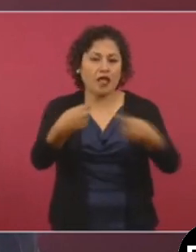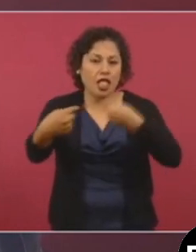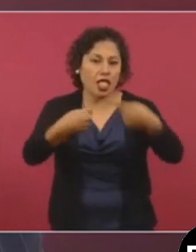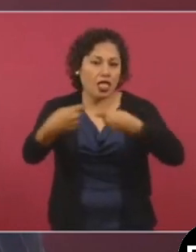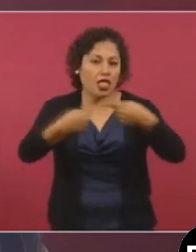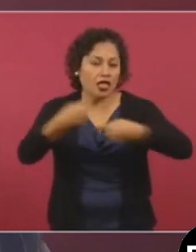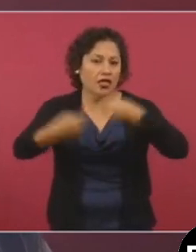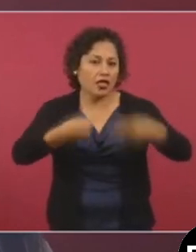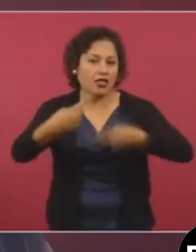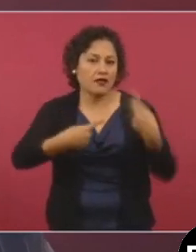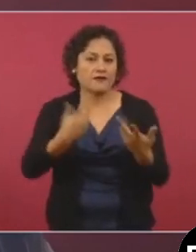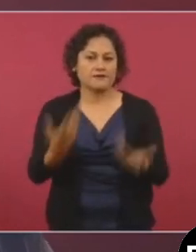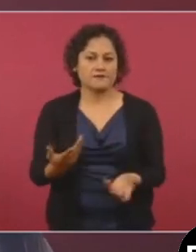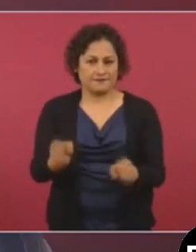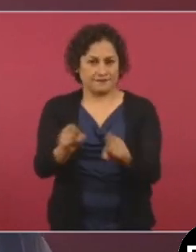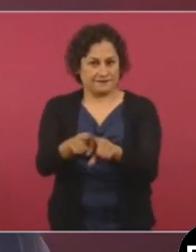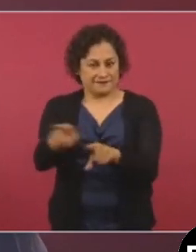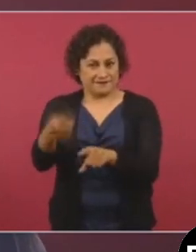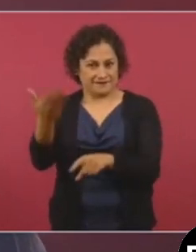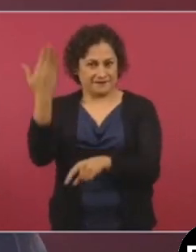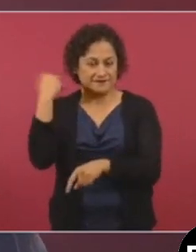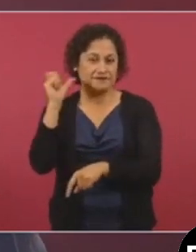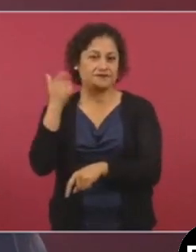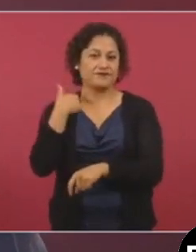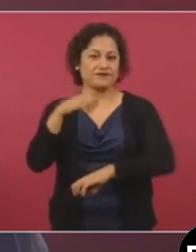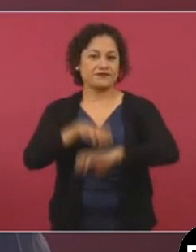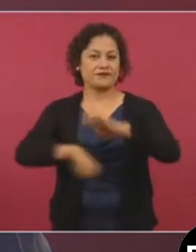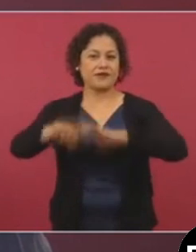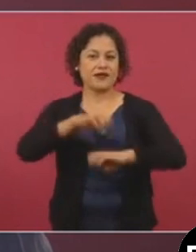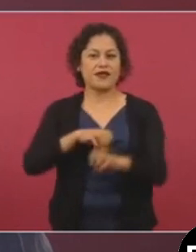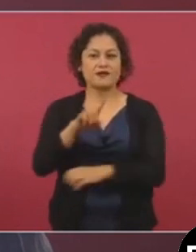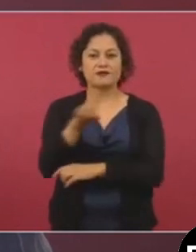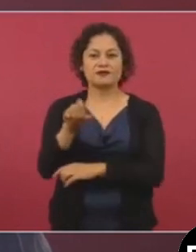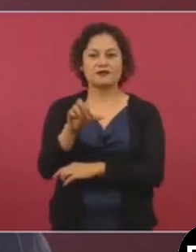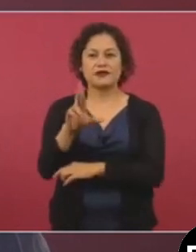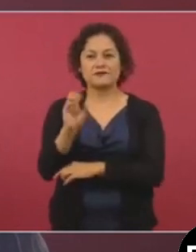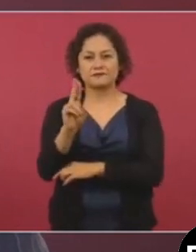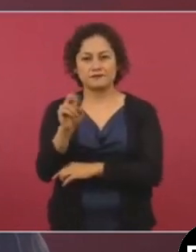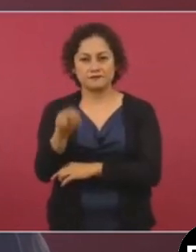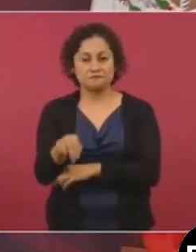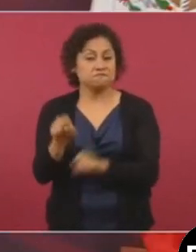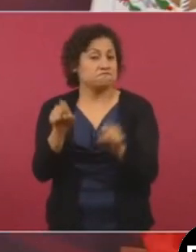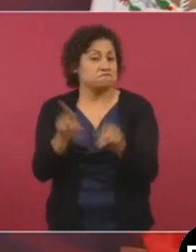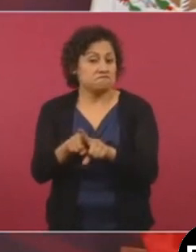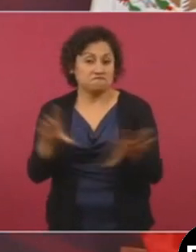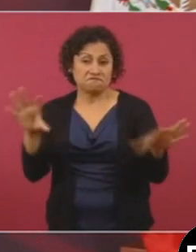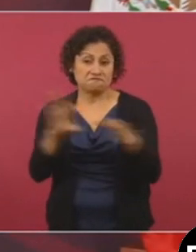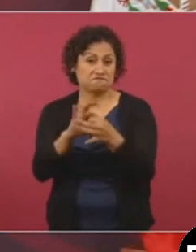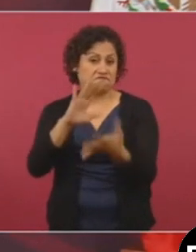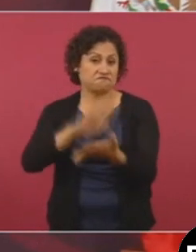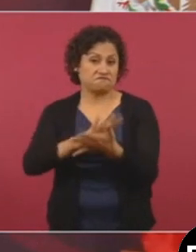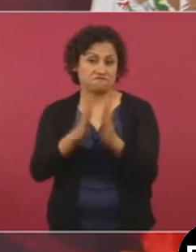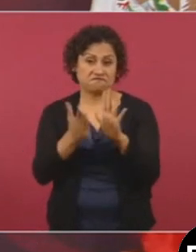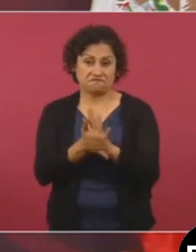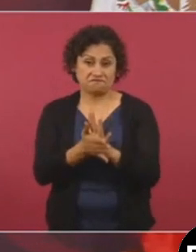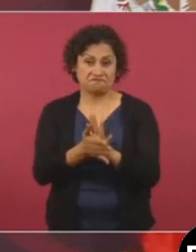Sarucán, que fue el embajador, está implicado en lo de Rápido